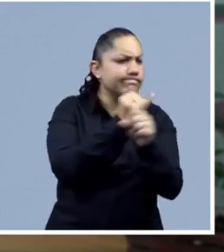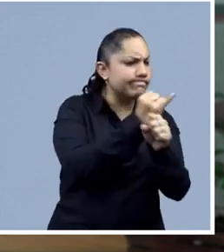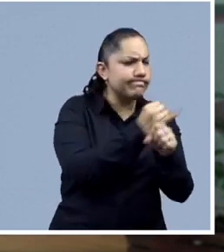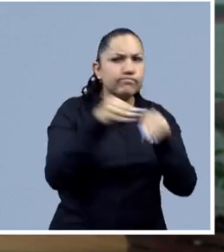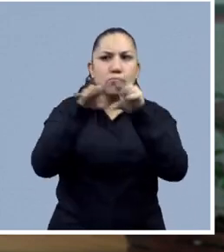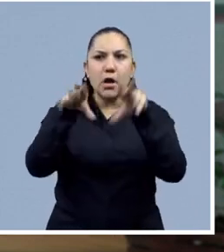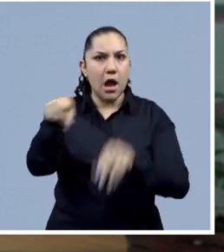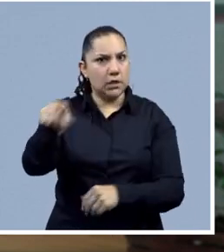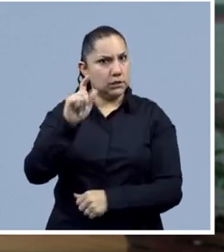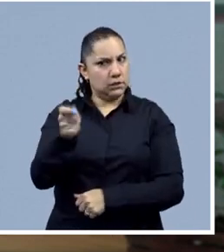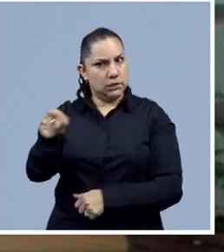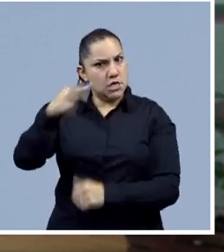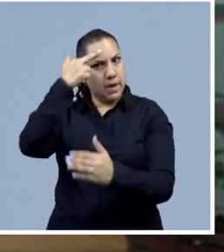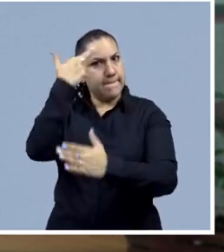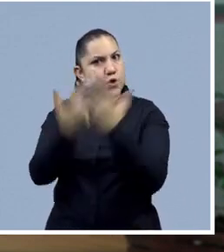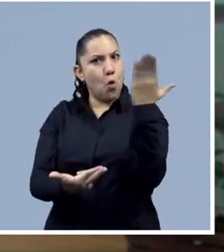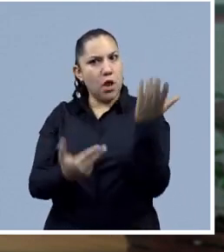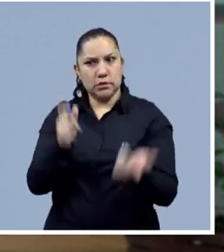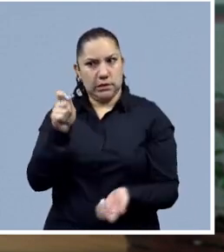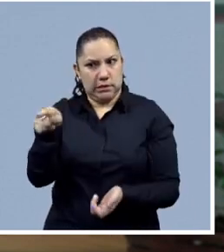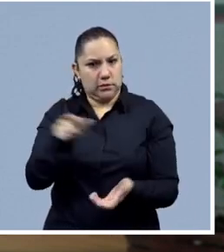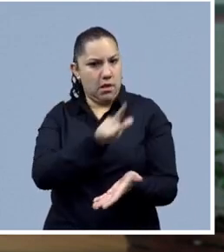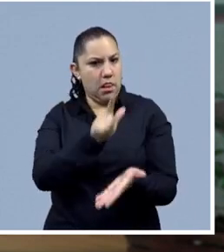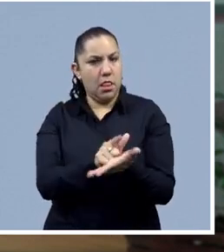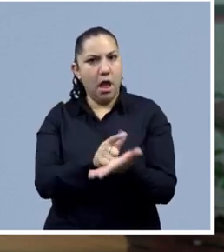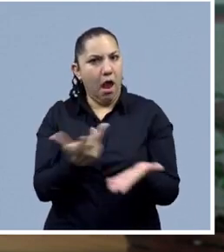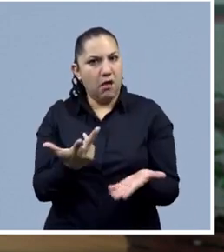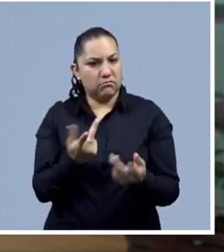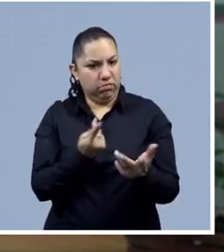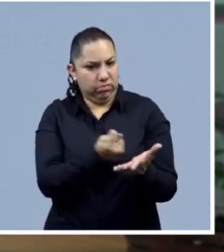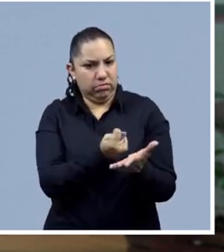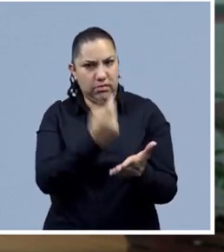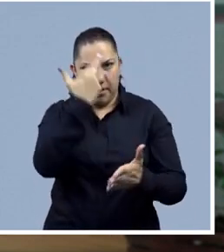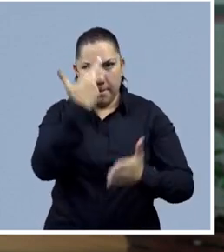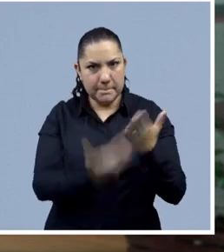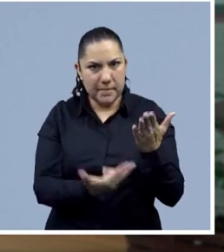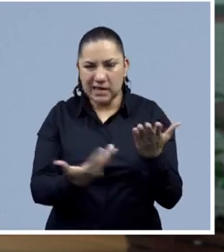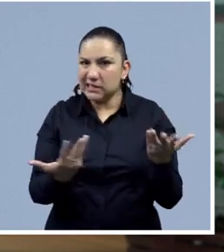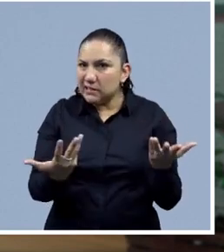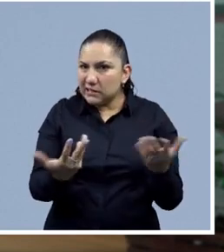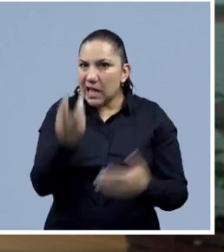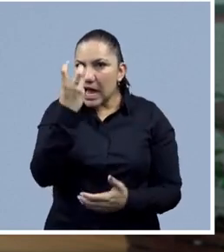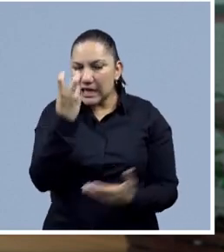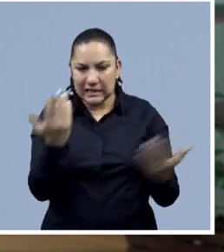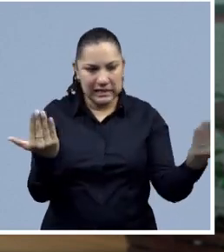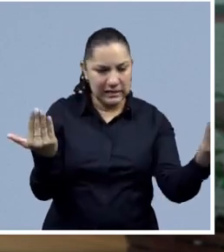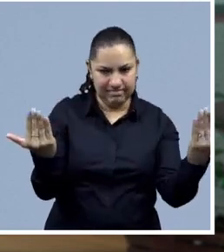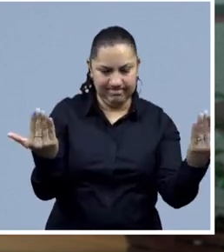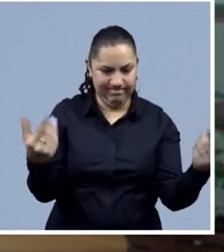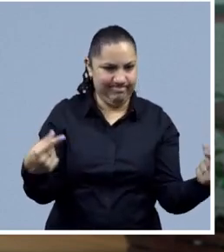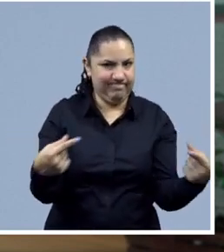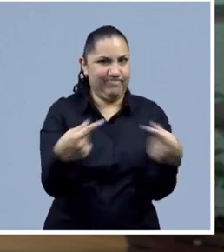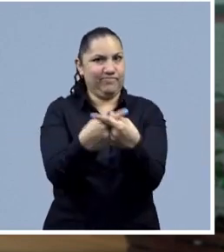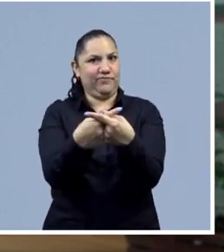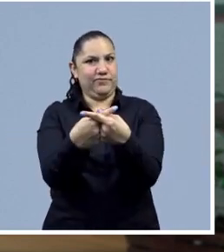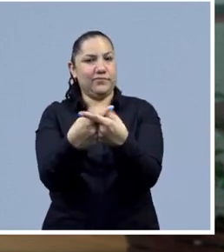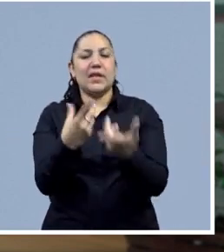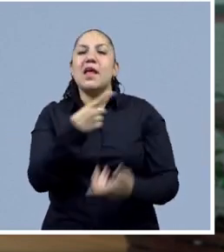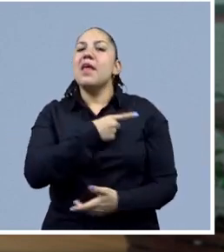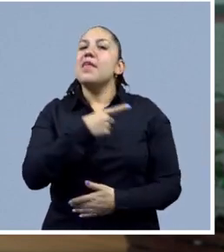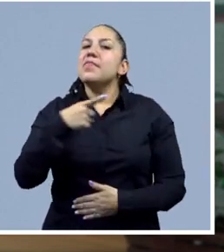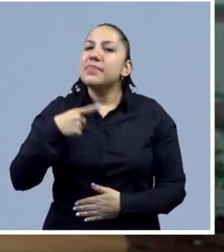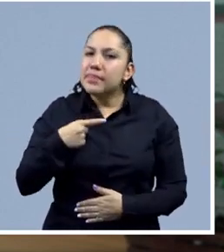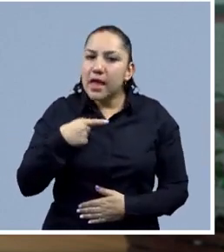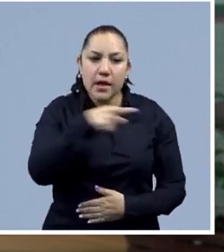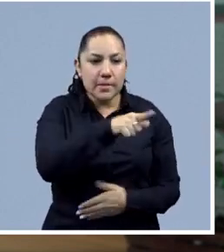mediática e incurrir en los delitos relacionados con esto. Entonces, por eso es el riesgo, se necesita una regulación